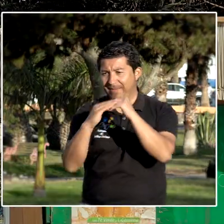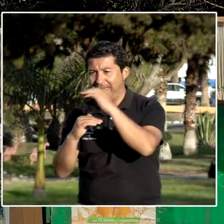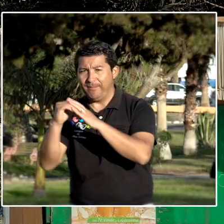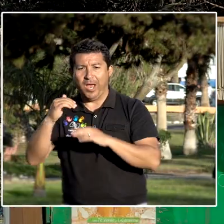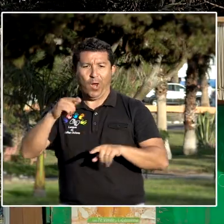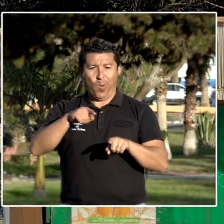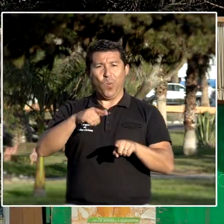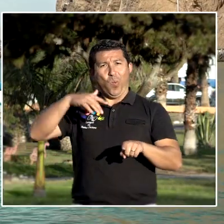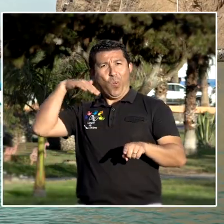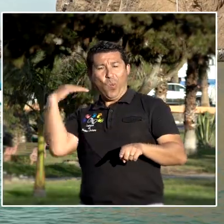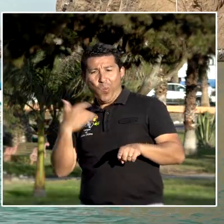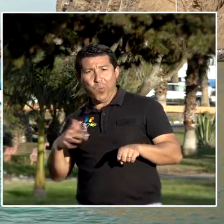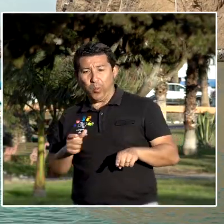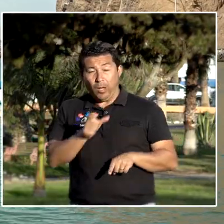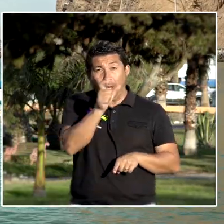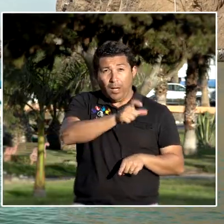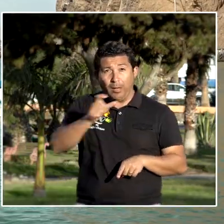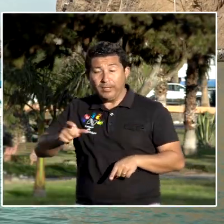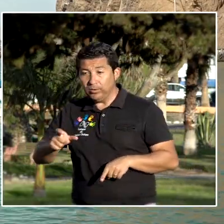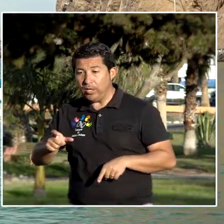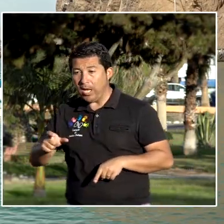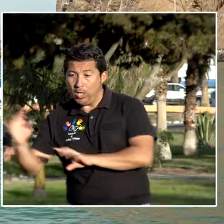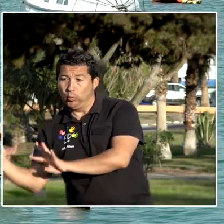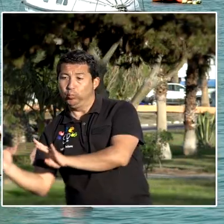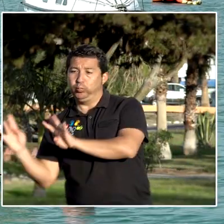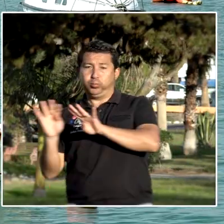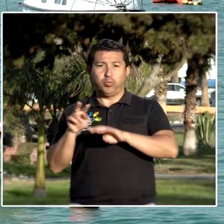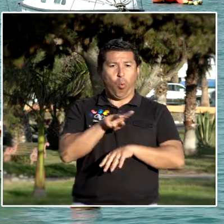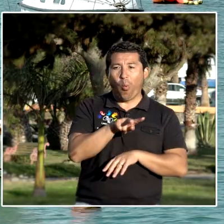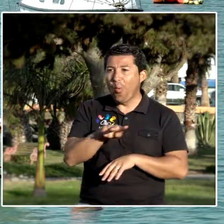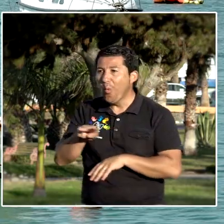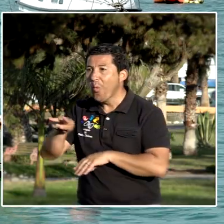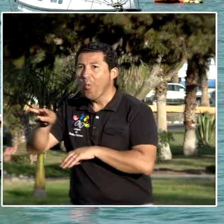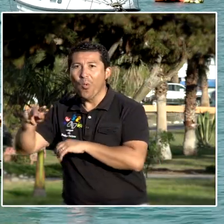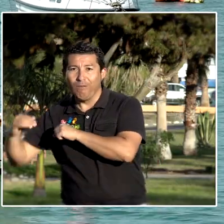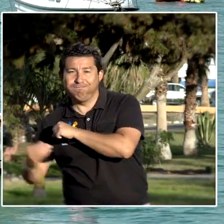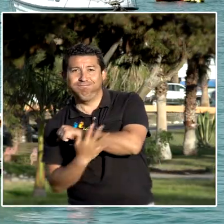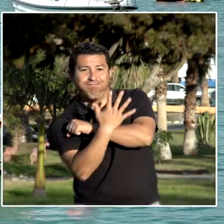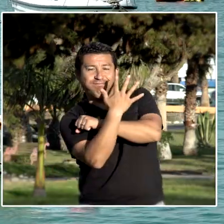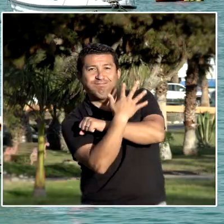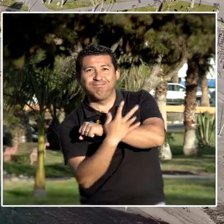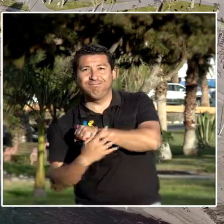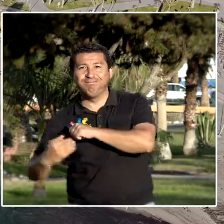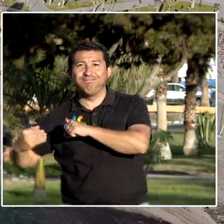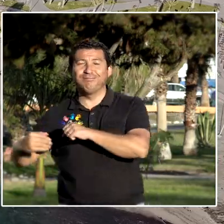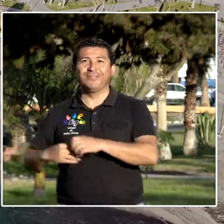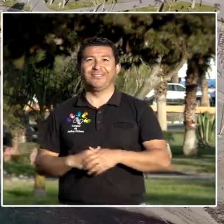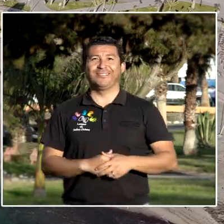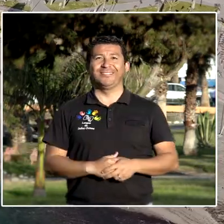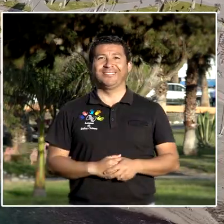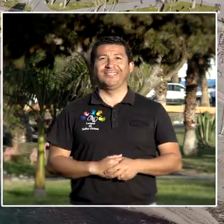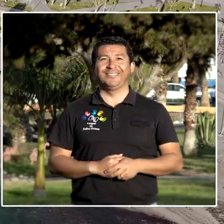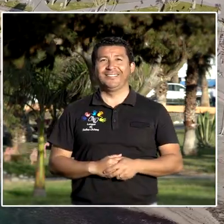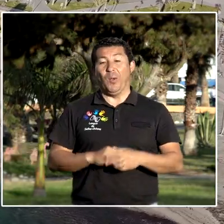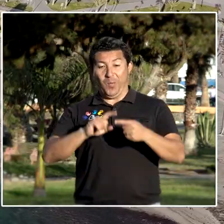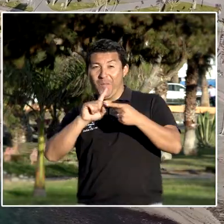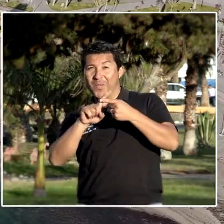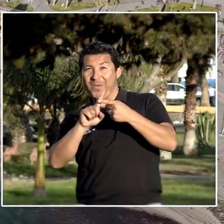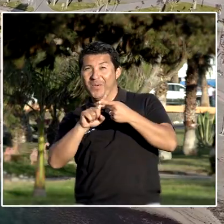de importantes obras que generaron la admiración de miles de visitantes que arribaron a nuestras costas.